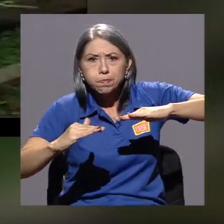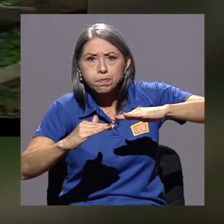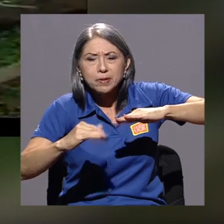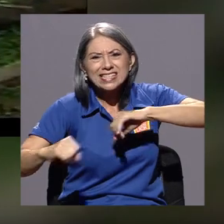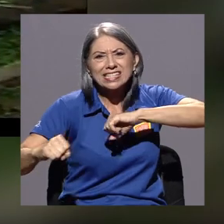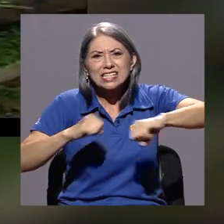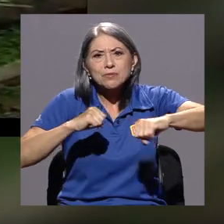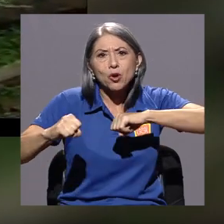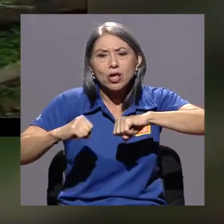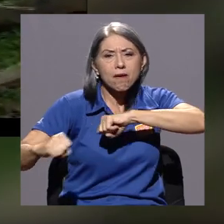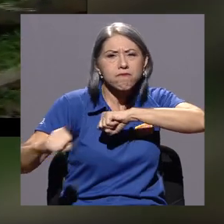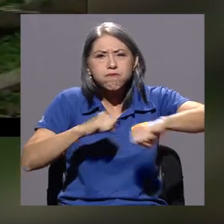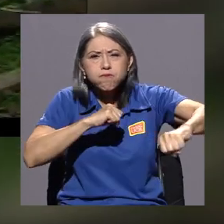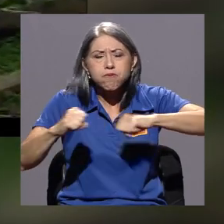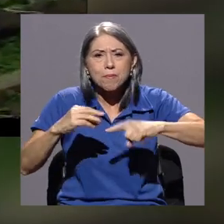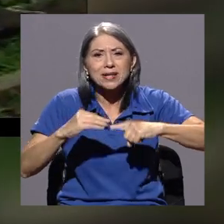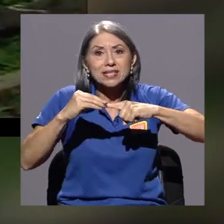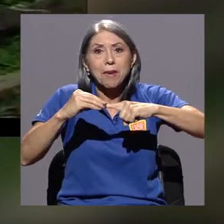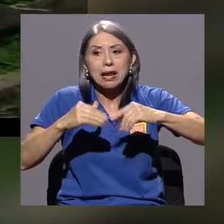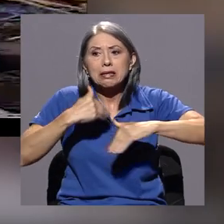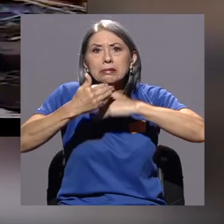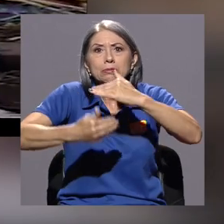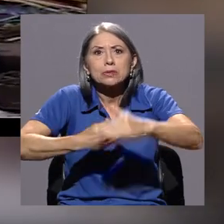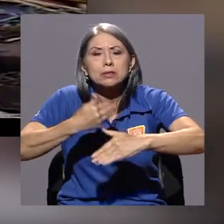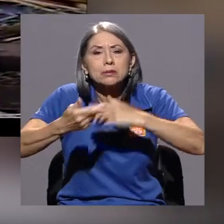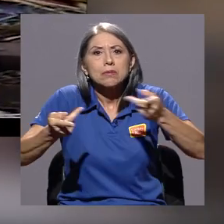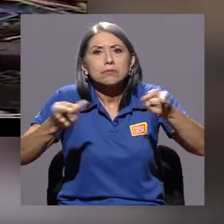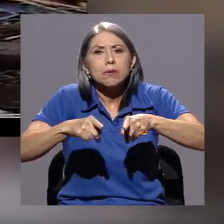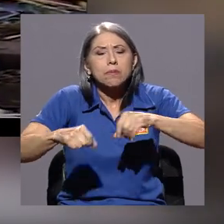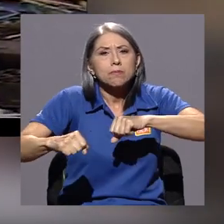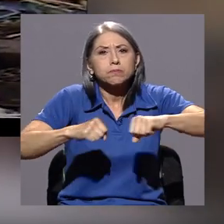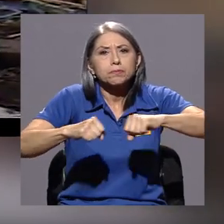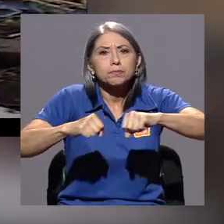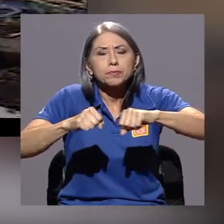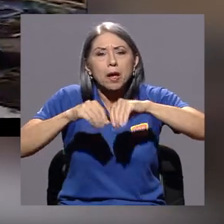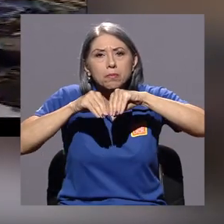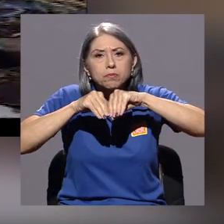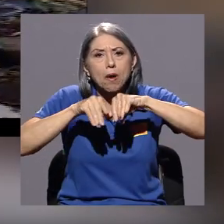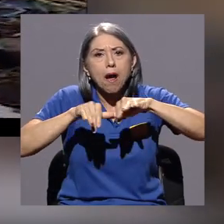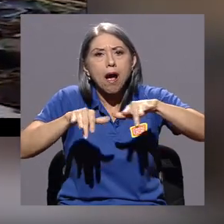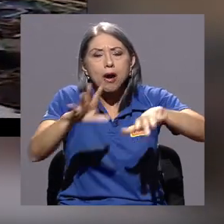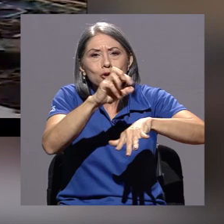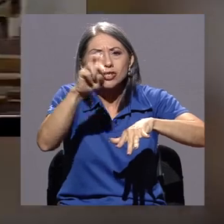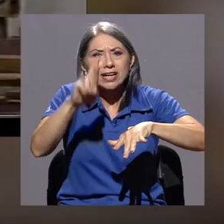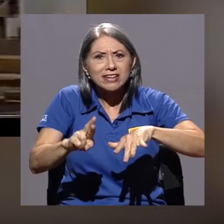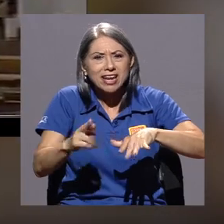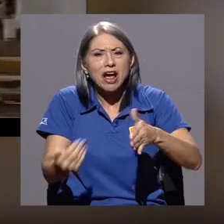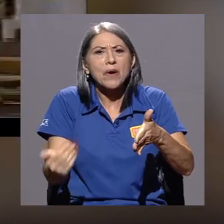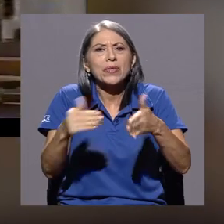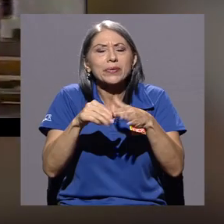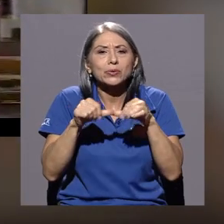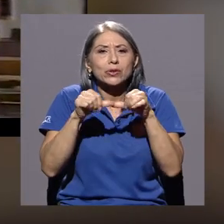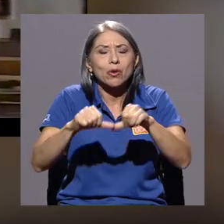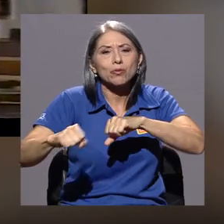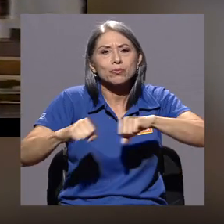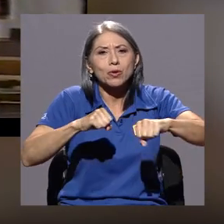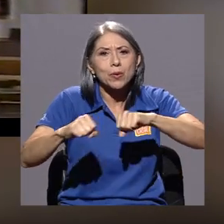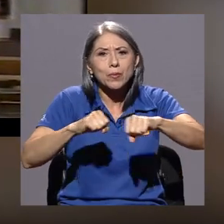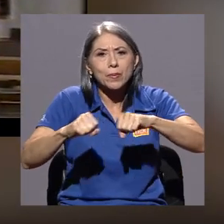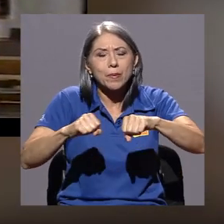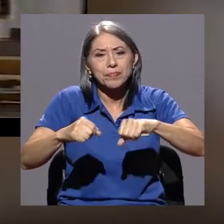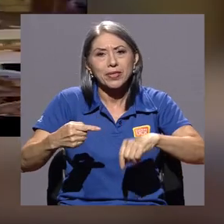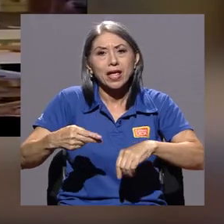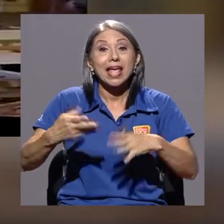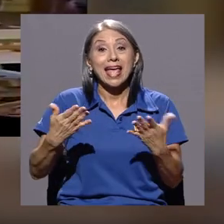principal, las réplicas, la sismicidad disparada en otras regiones de Costa Rica y la sismicidad histórica,